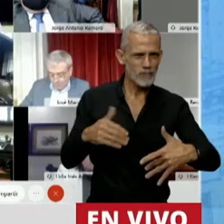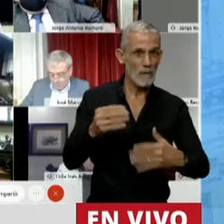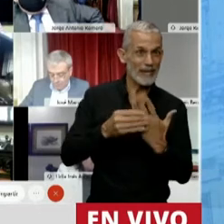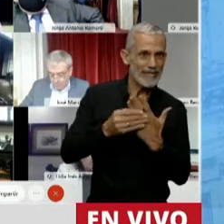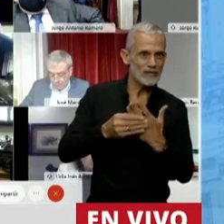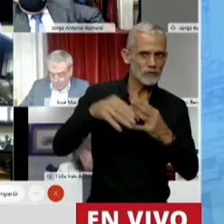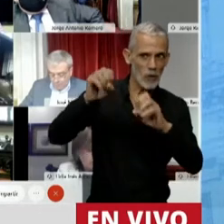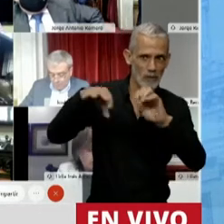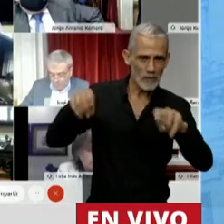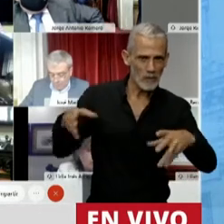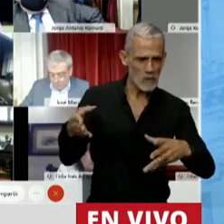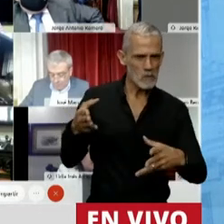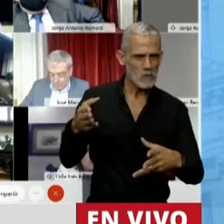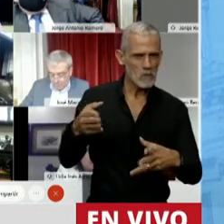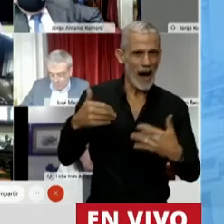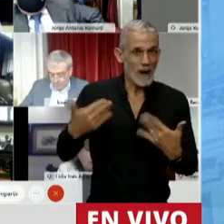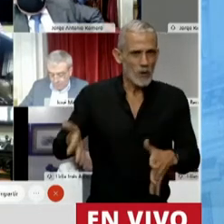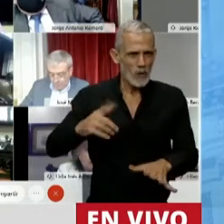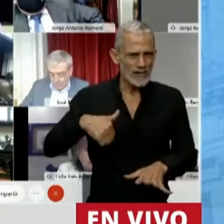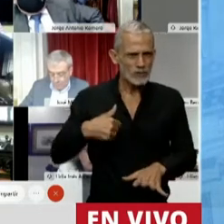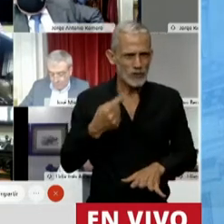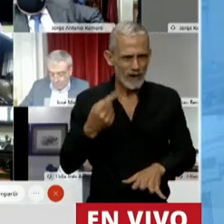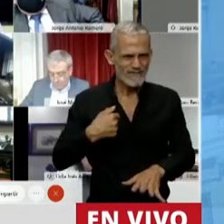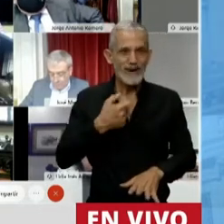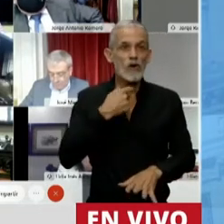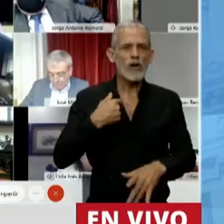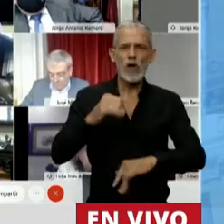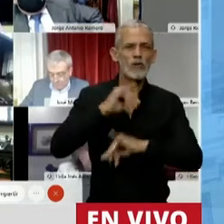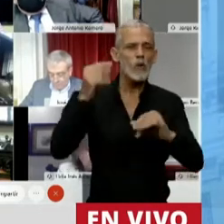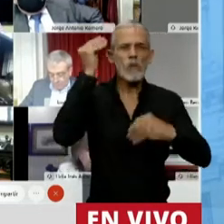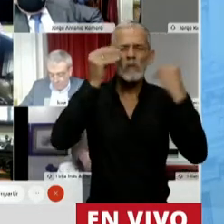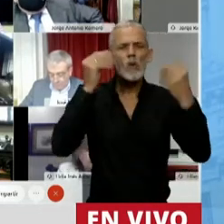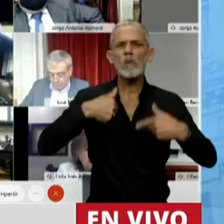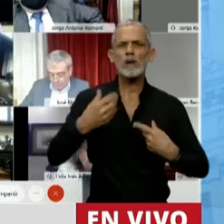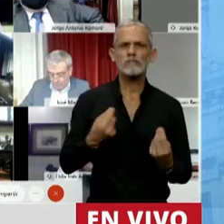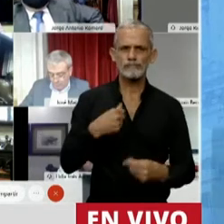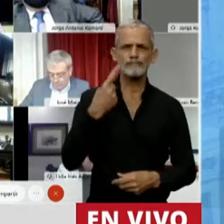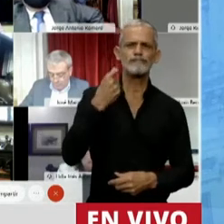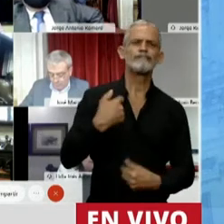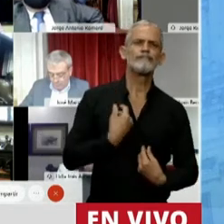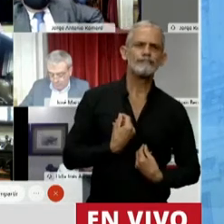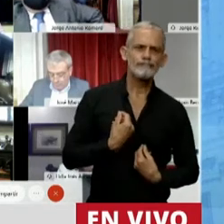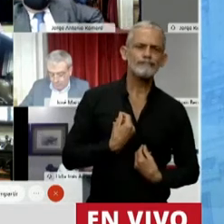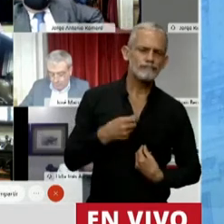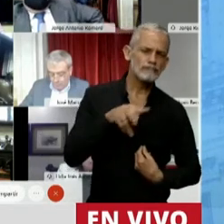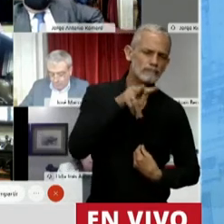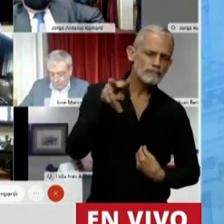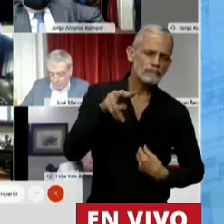ministros, yo quiero decir que en realidad nosotros estamos preocupados porque advertimos que